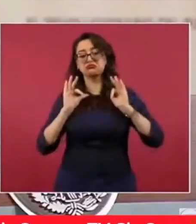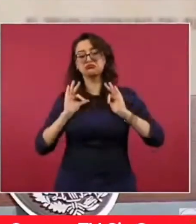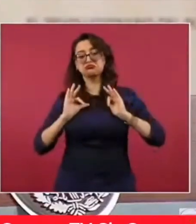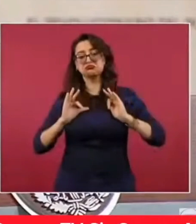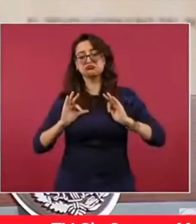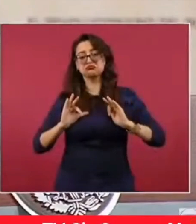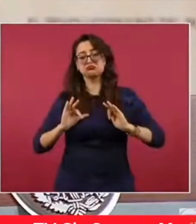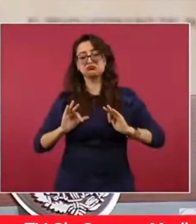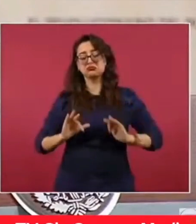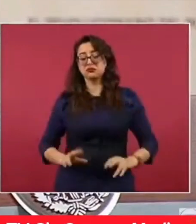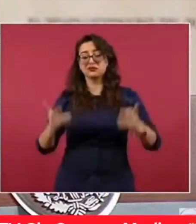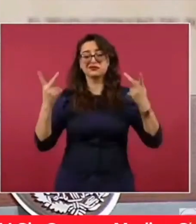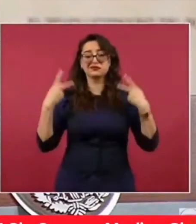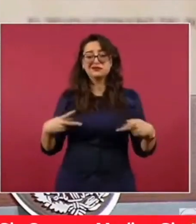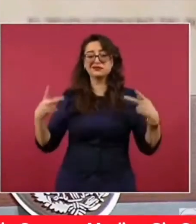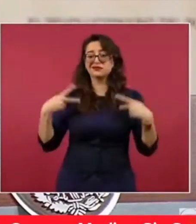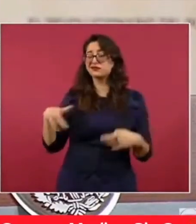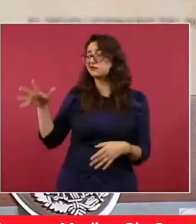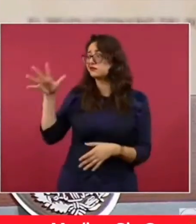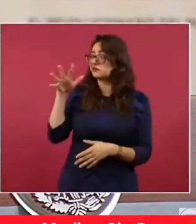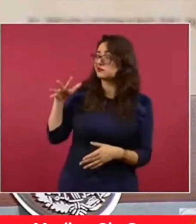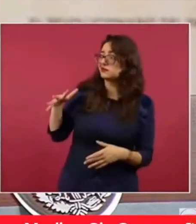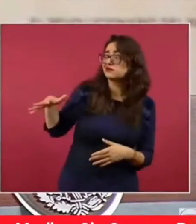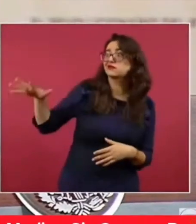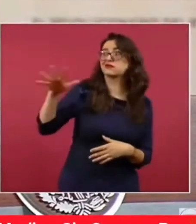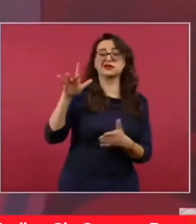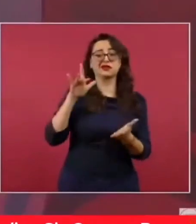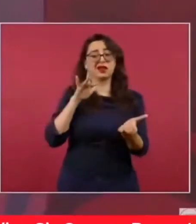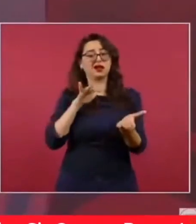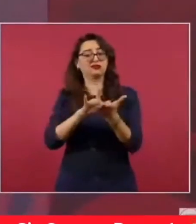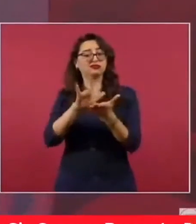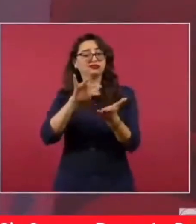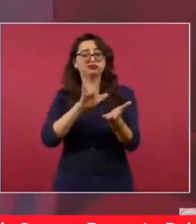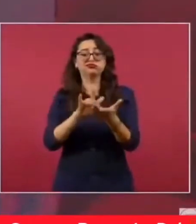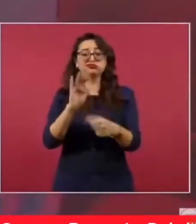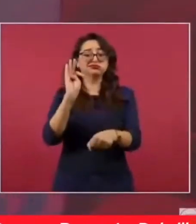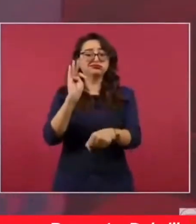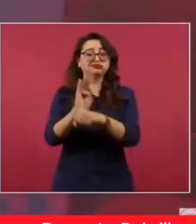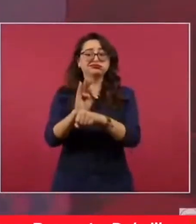apoyándonos, respaldando la transformación.